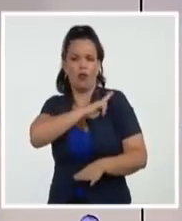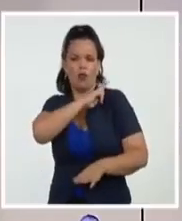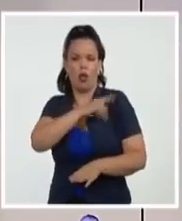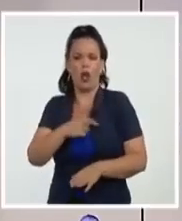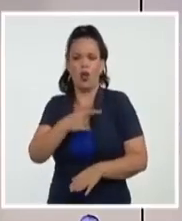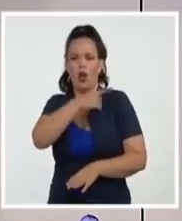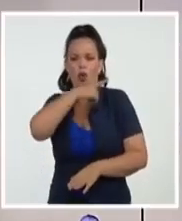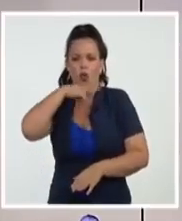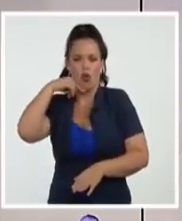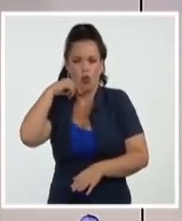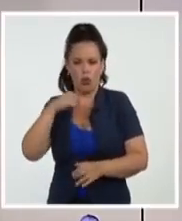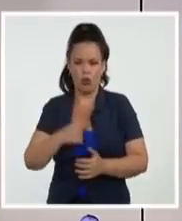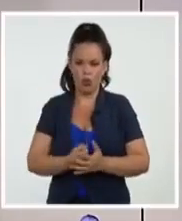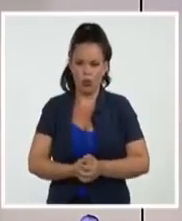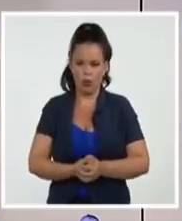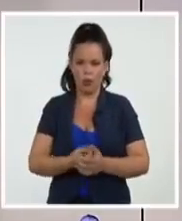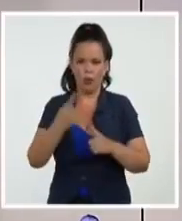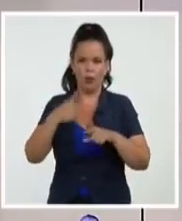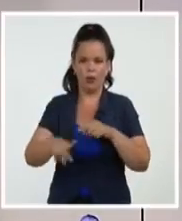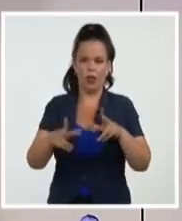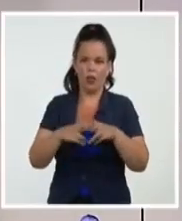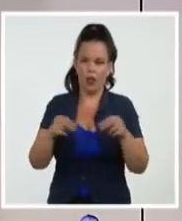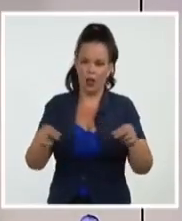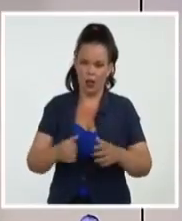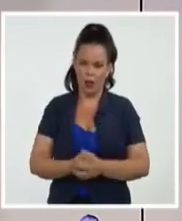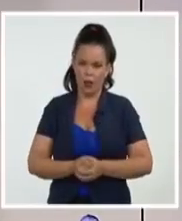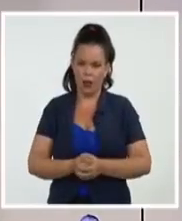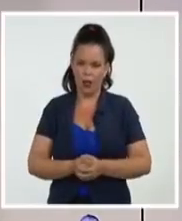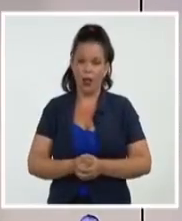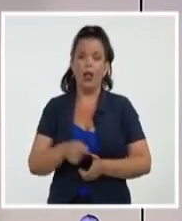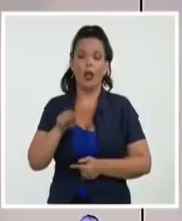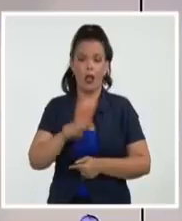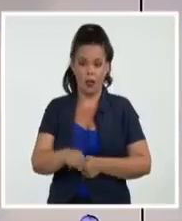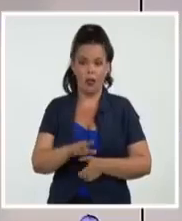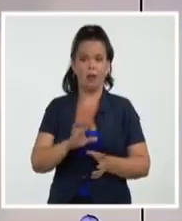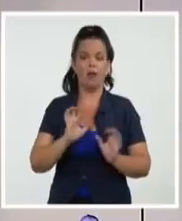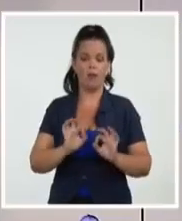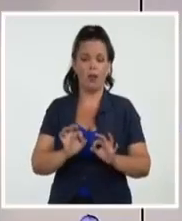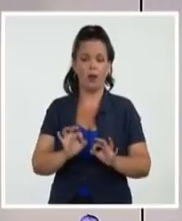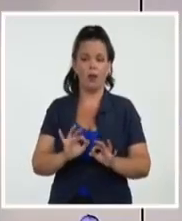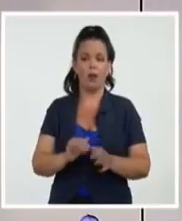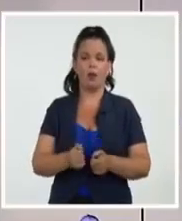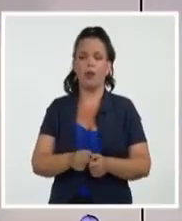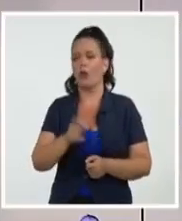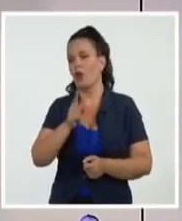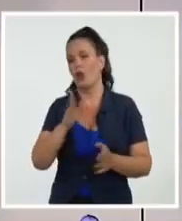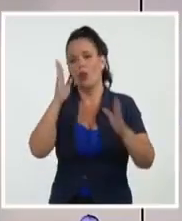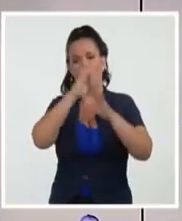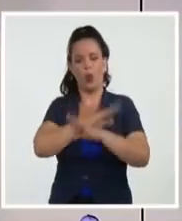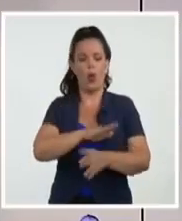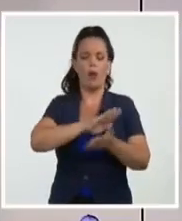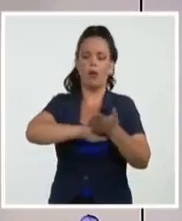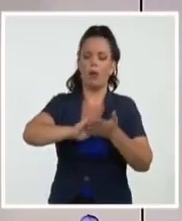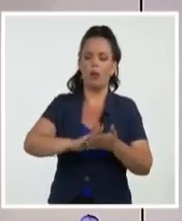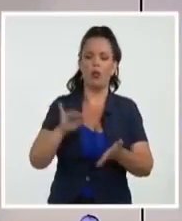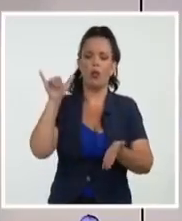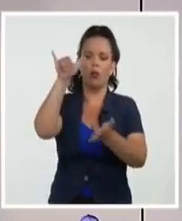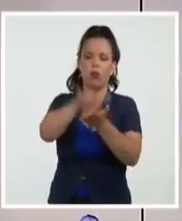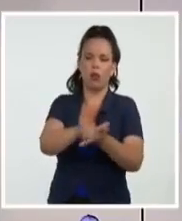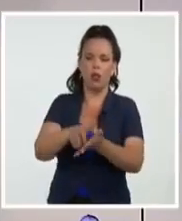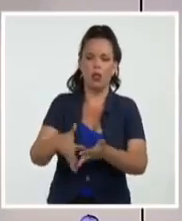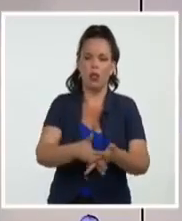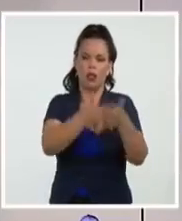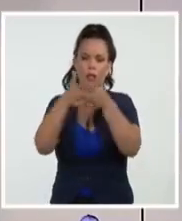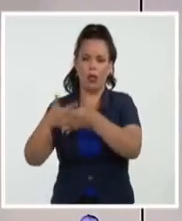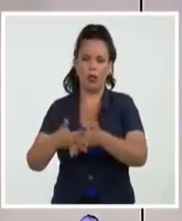nicaragüenses. La medida le impediría a López Miera viajar a Estados Unidos o confiscarle sus bienes y cuentas bancarias allí,